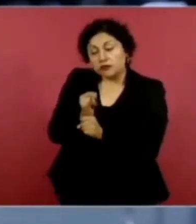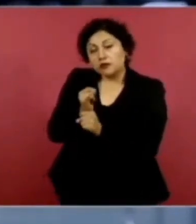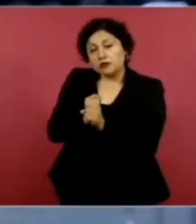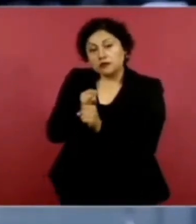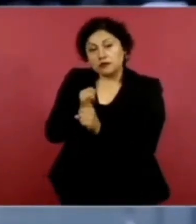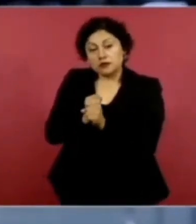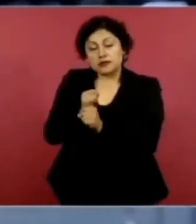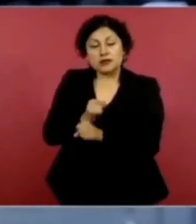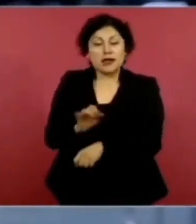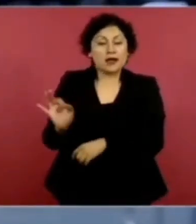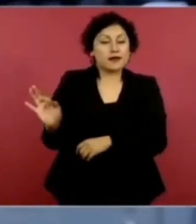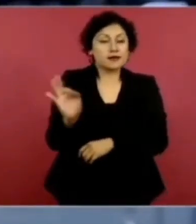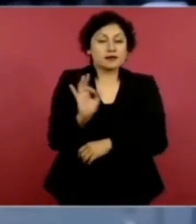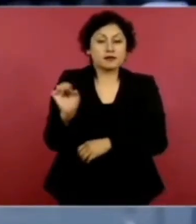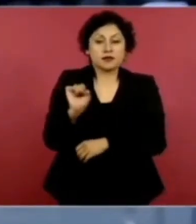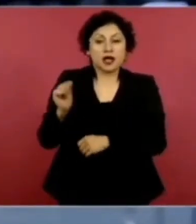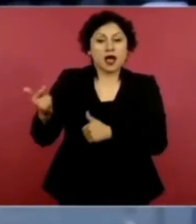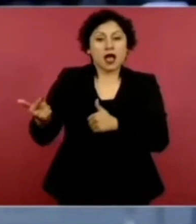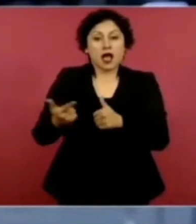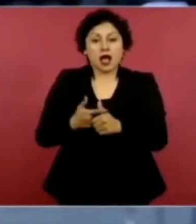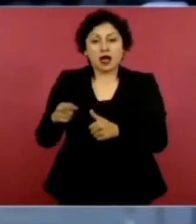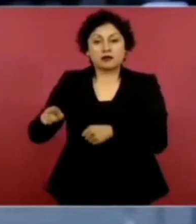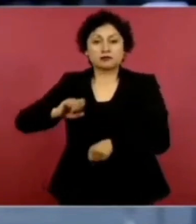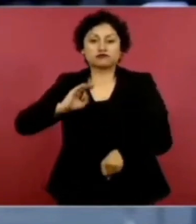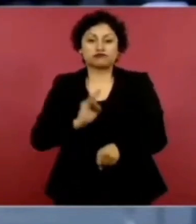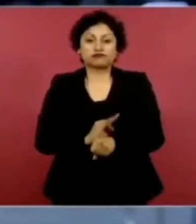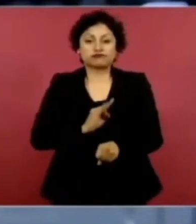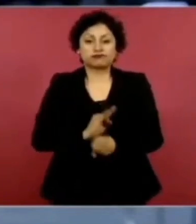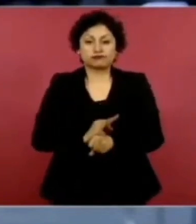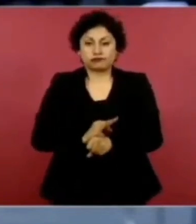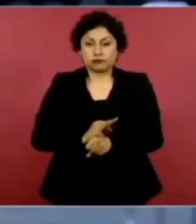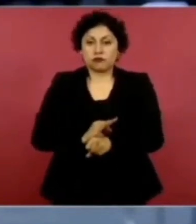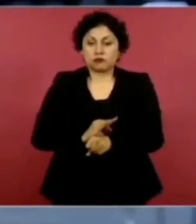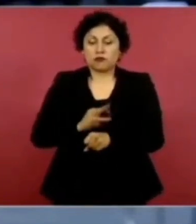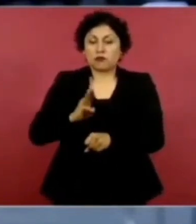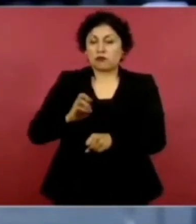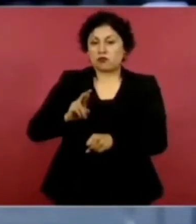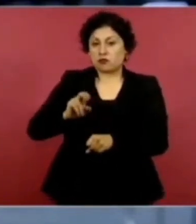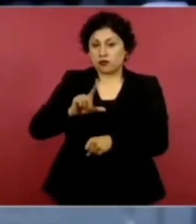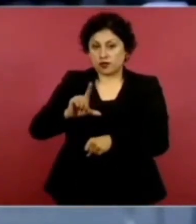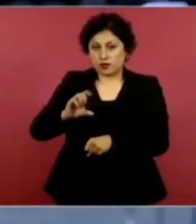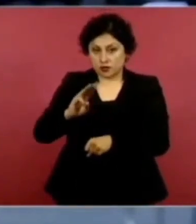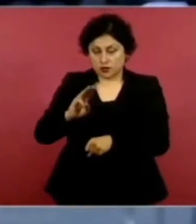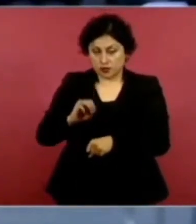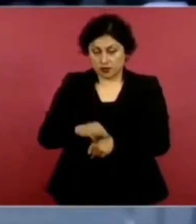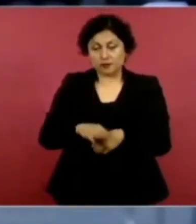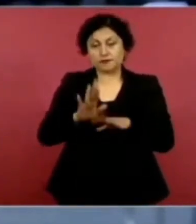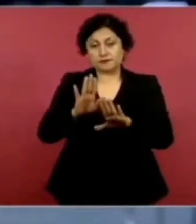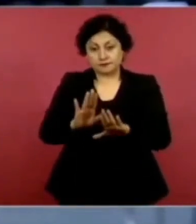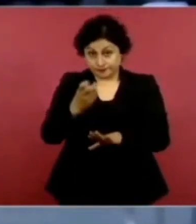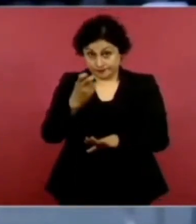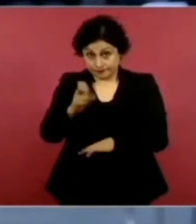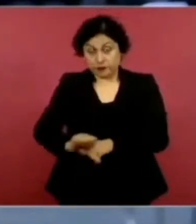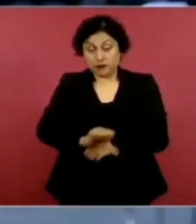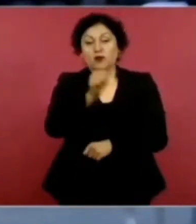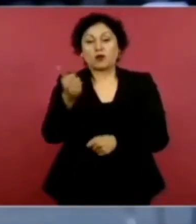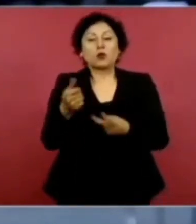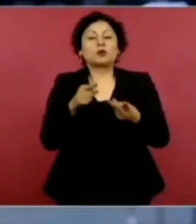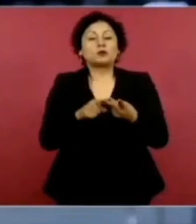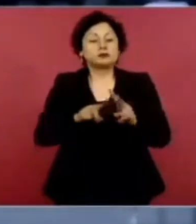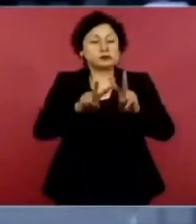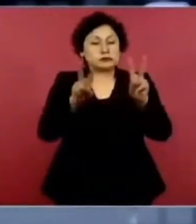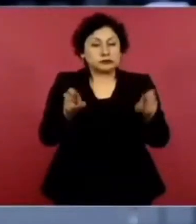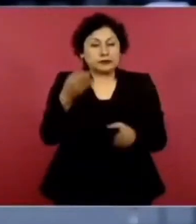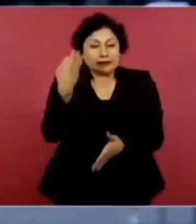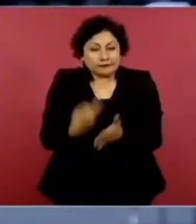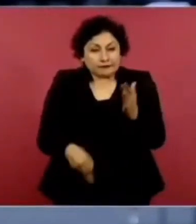supuesta o posible protección a Murillo Caram. Sin embargo, de un asunto que no se ha hablado, pero que también está relacionado, que tiene que